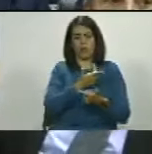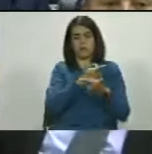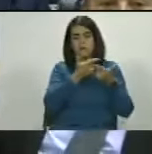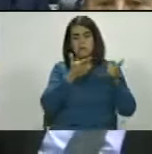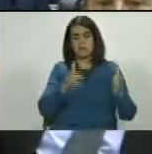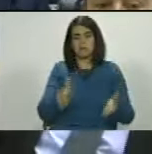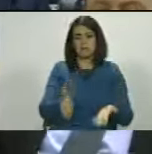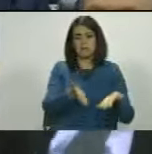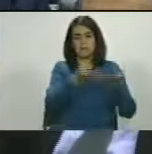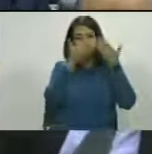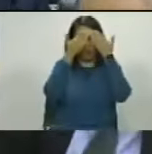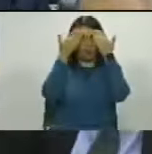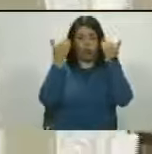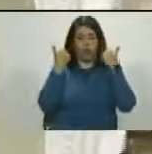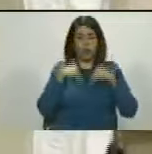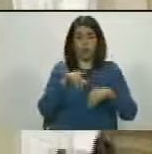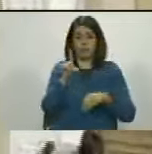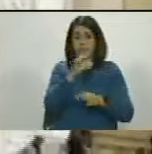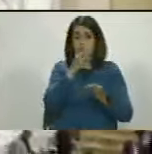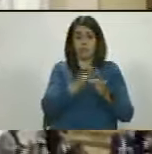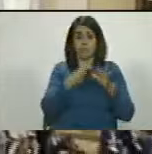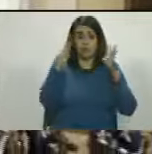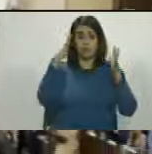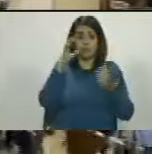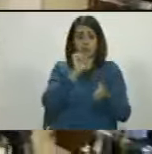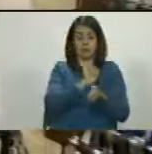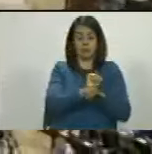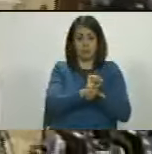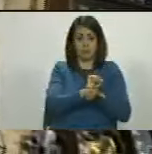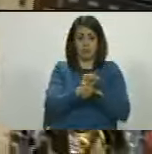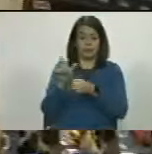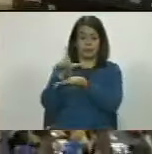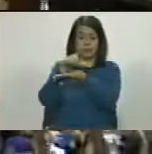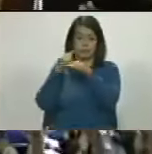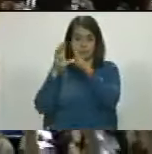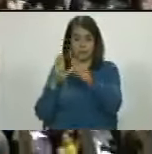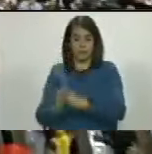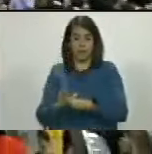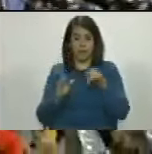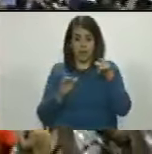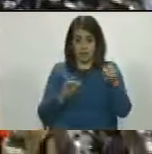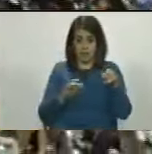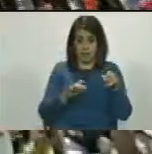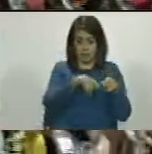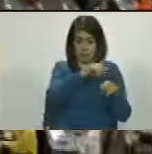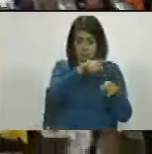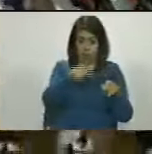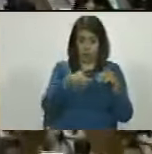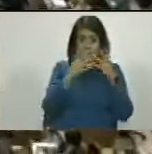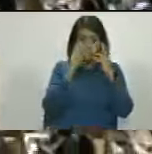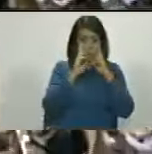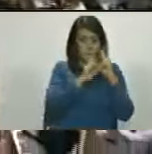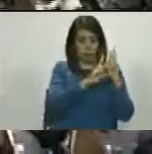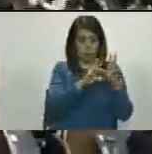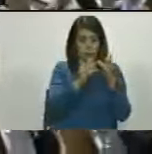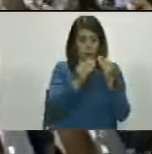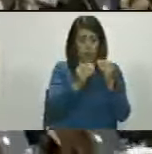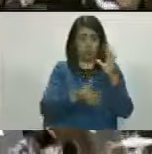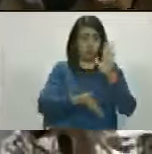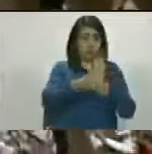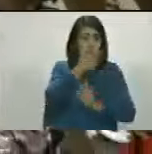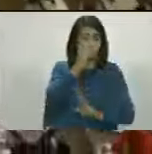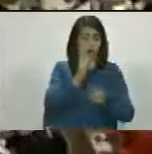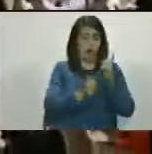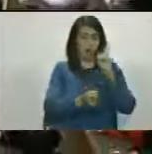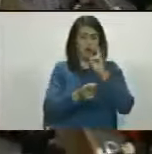Porque la impunidad, repito, es una suerte de desprecio al Estado. Y estos señores, que los vemos muchos, muchos se fueron,